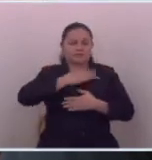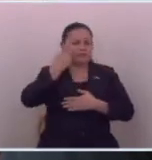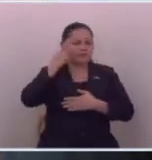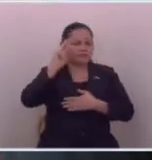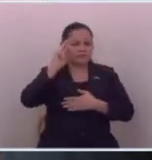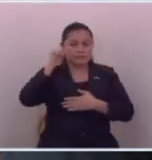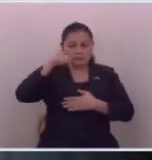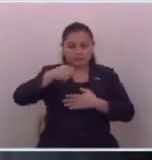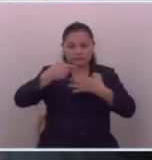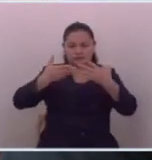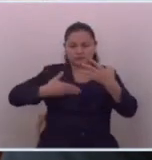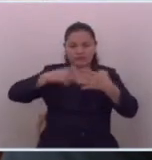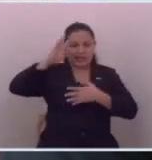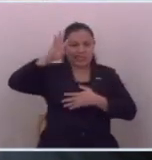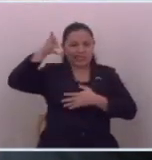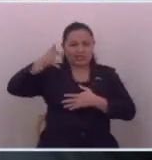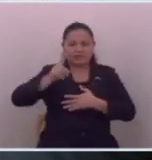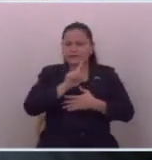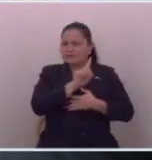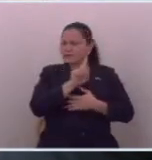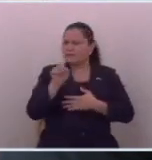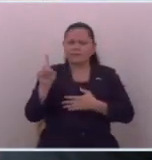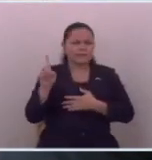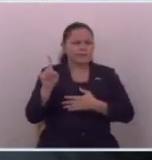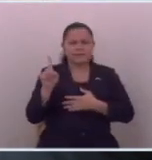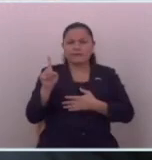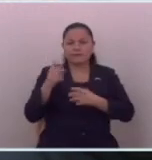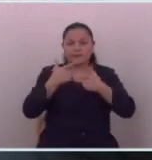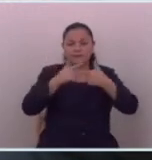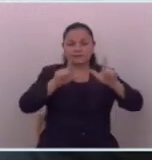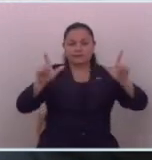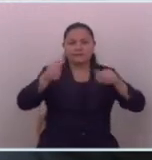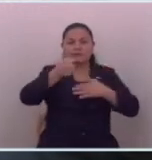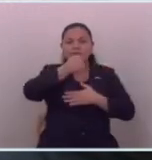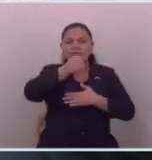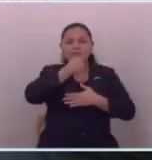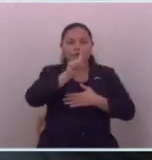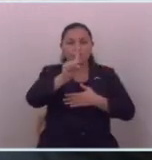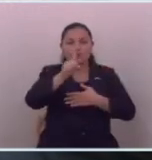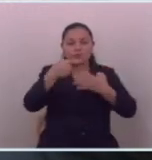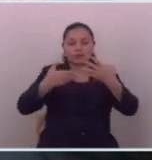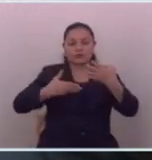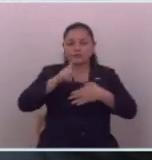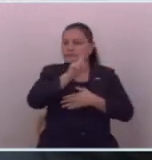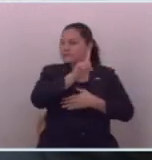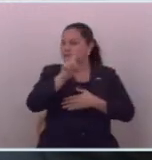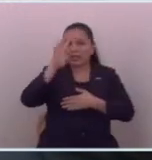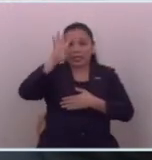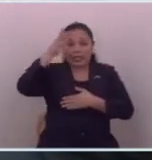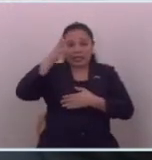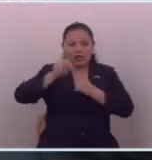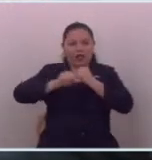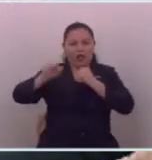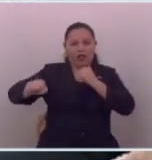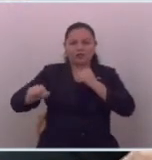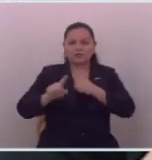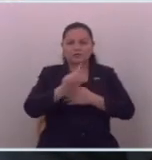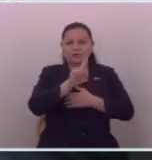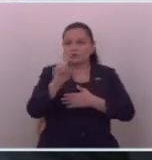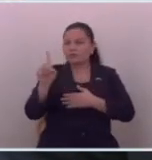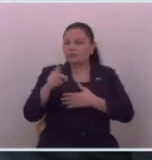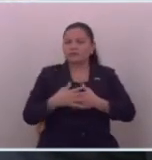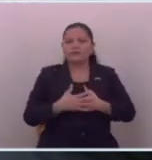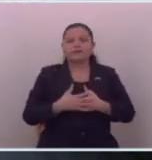significa que tenga derecho a mentir porque la libertad de prensa no le da ese derecho. Pero sin